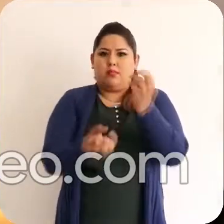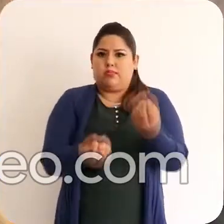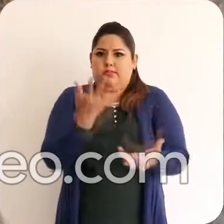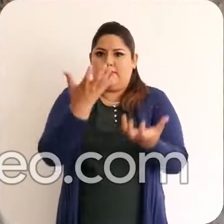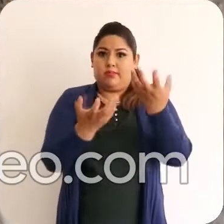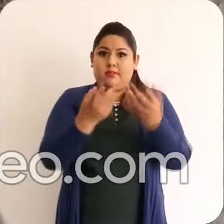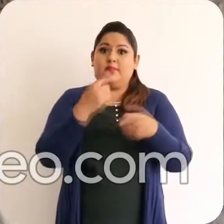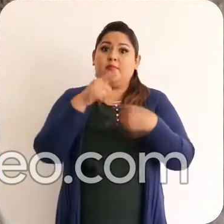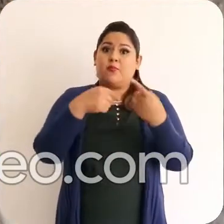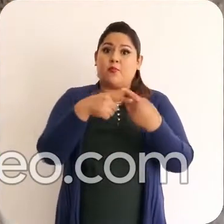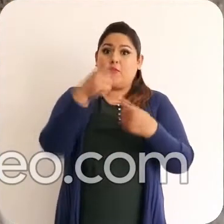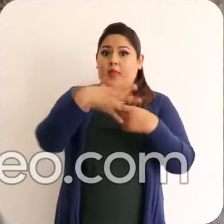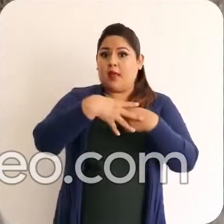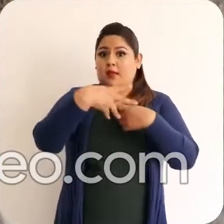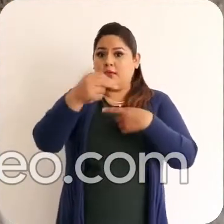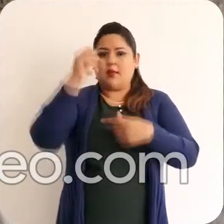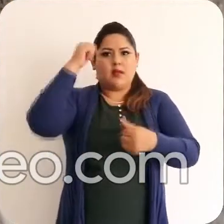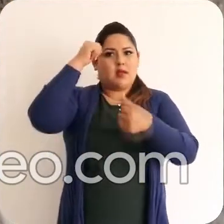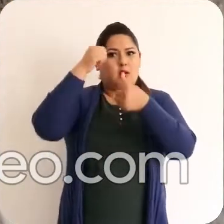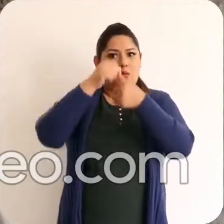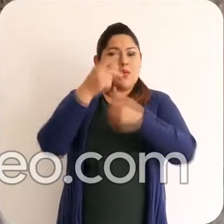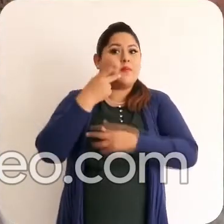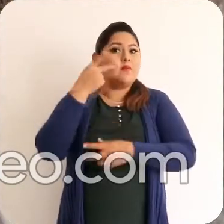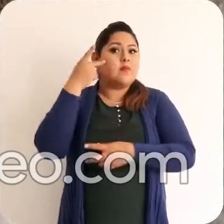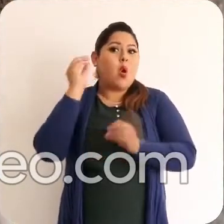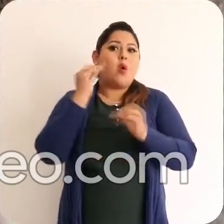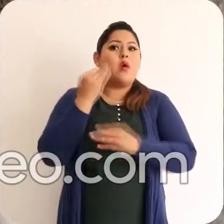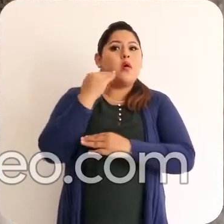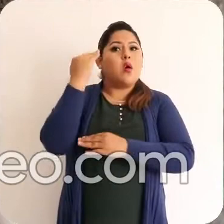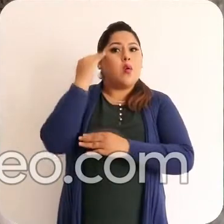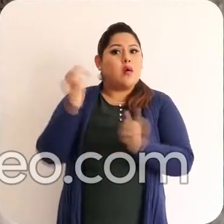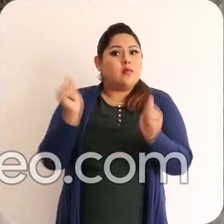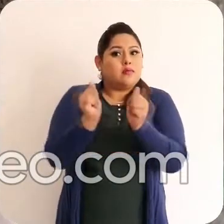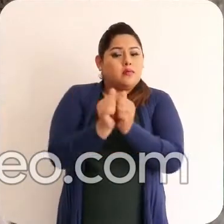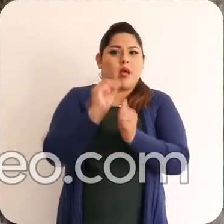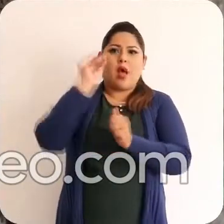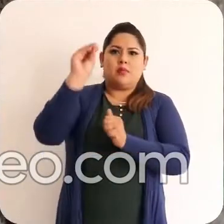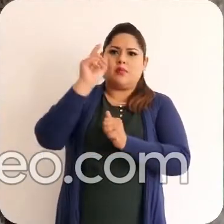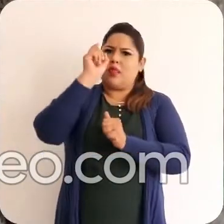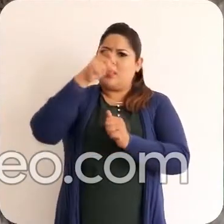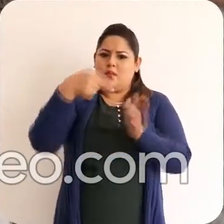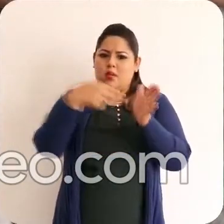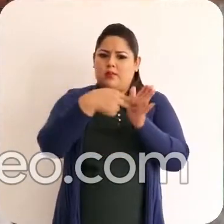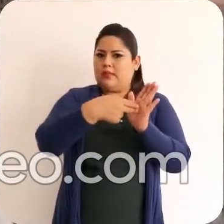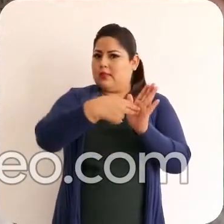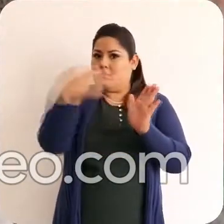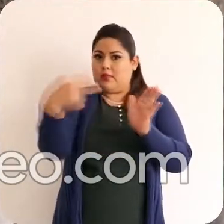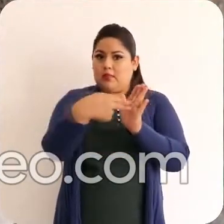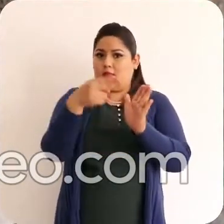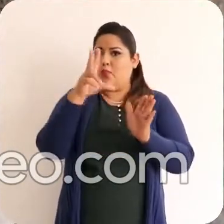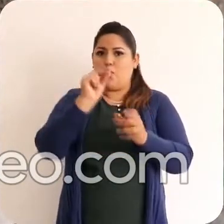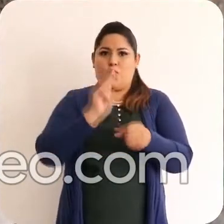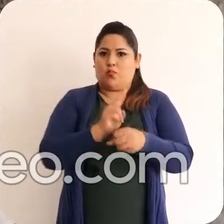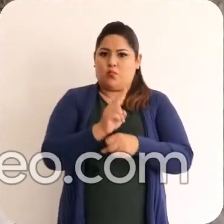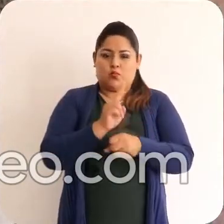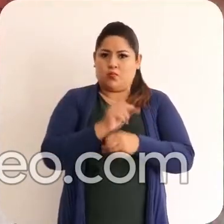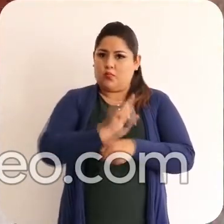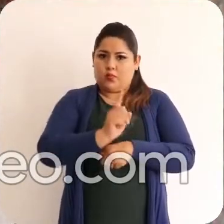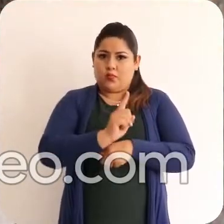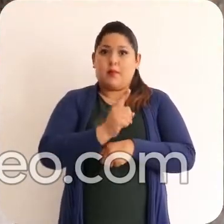Si vas a salir, recuérdale a tus padres o al adulto que esté contigo Que desconecte todos los aparatos eléctricos que no estén en uso